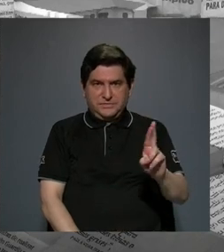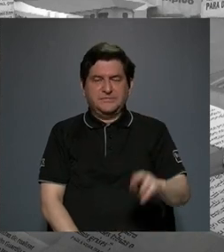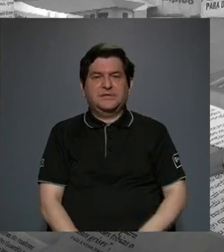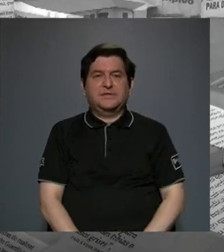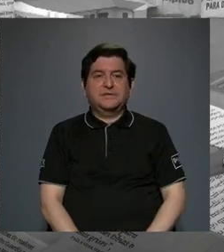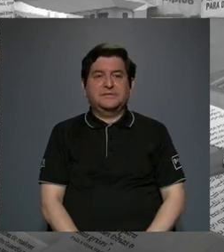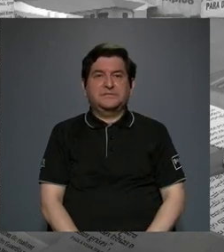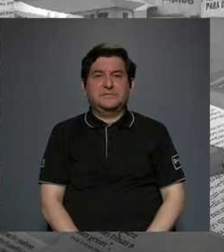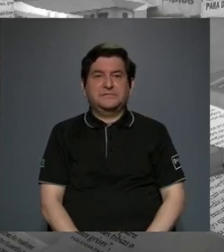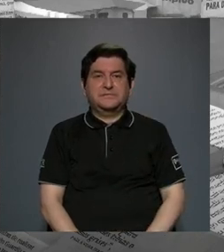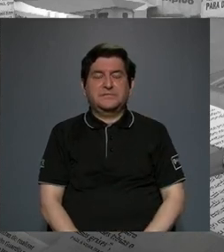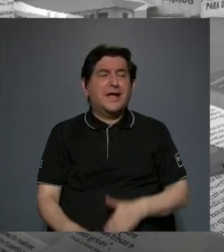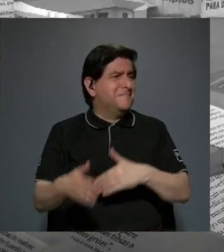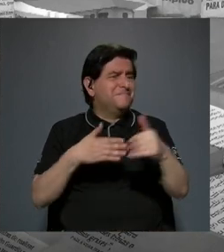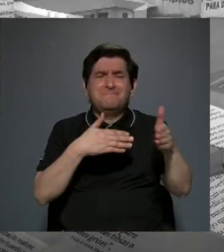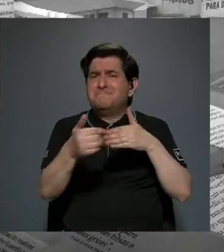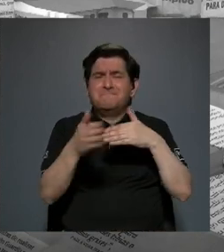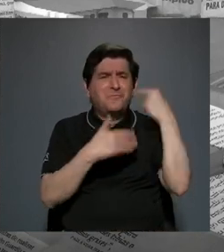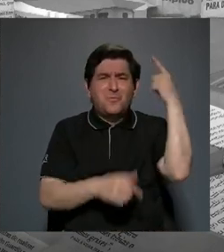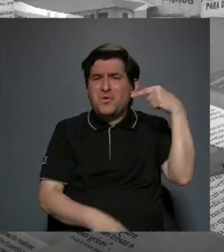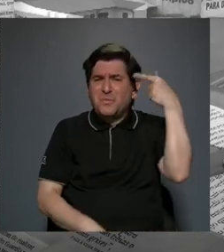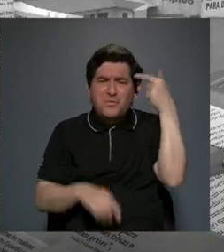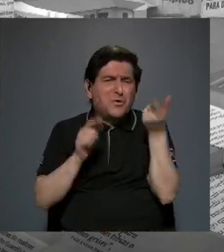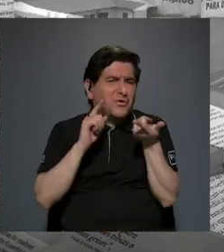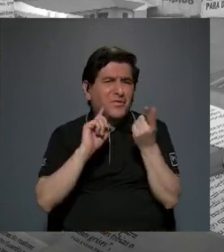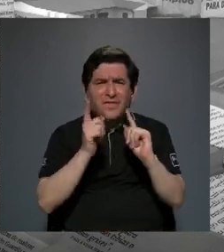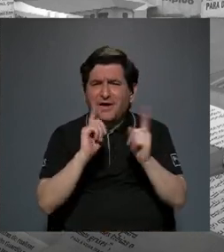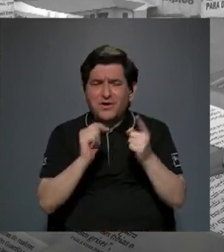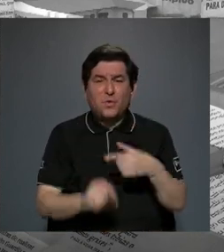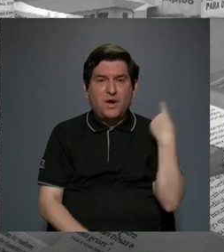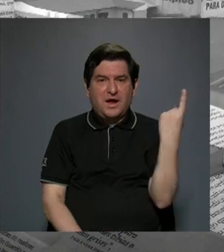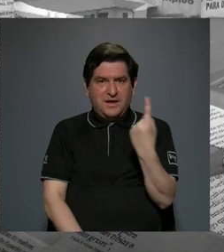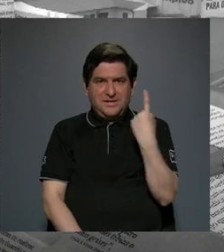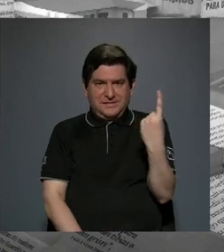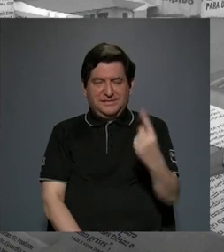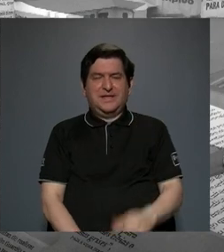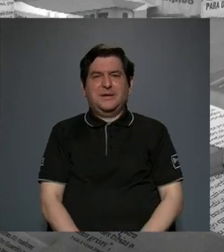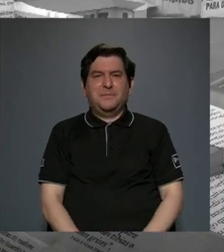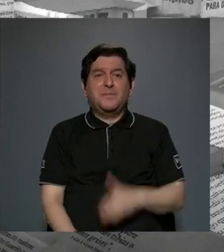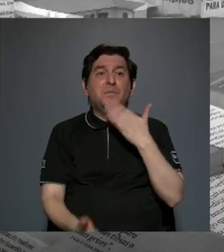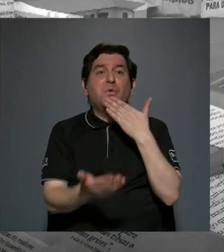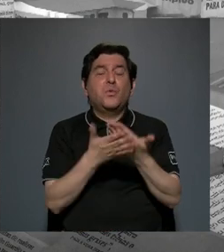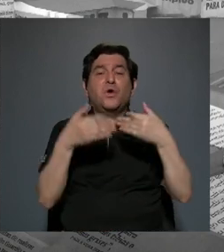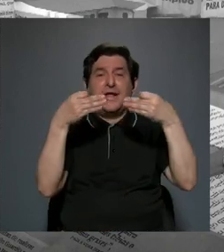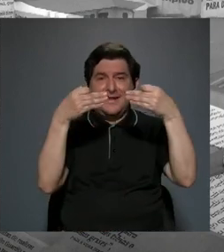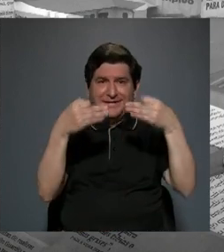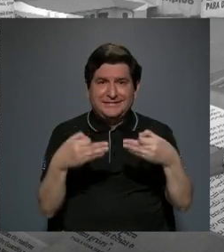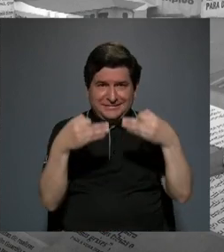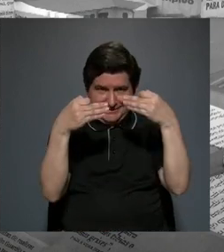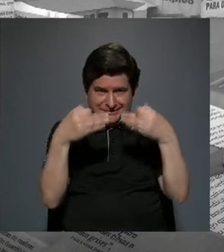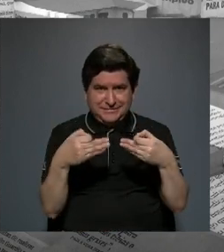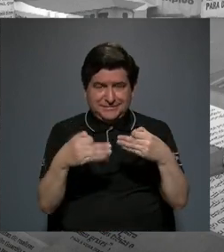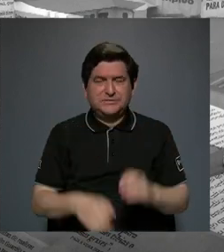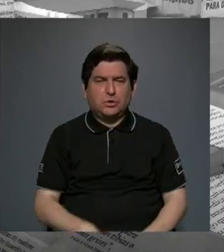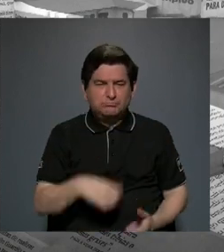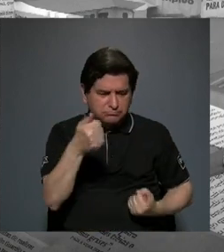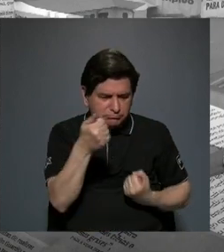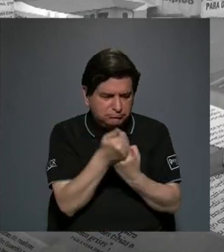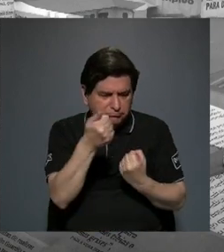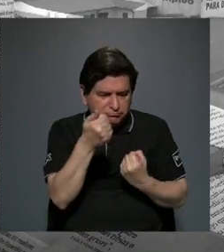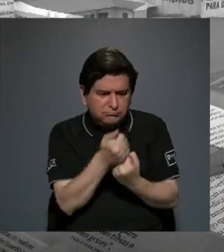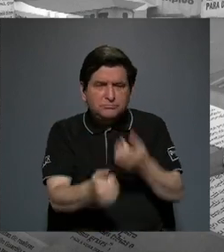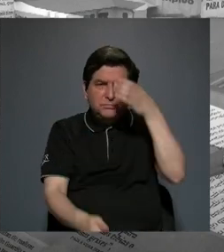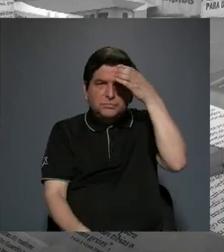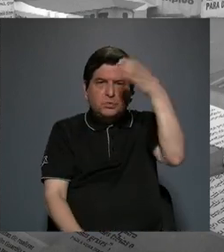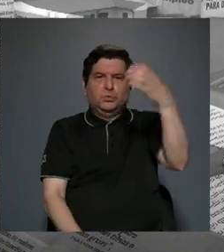y que no importaba el gobierno que existiera siempre había una buena decisión para apoyar